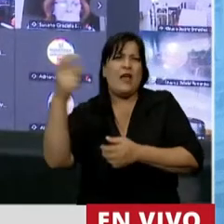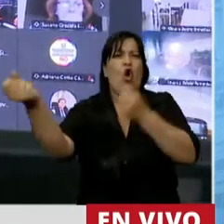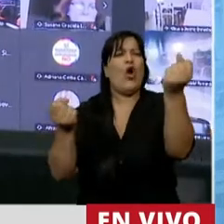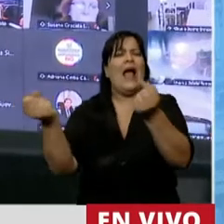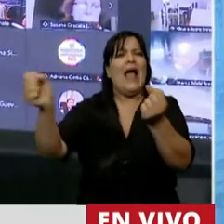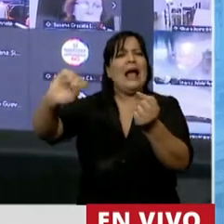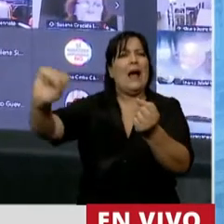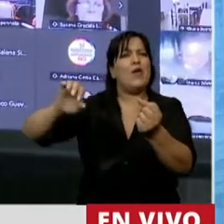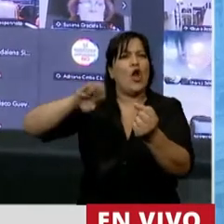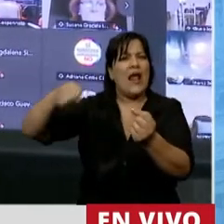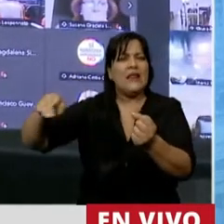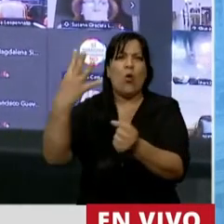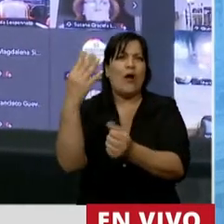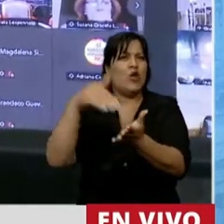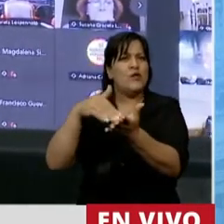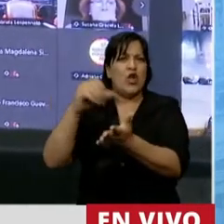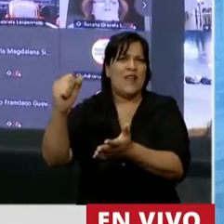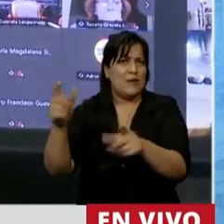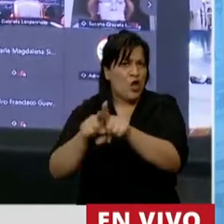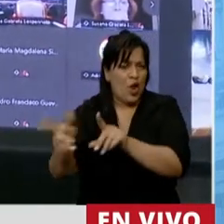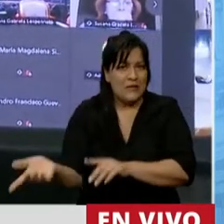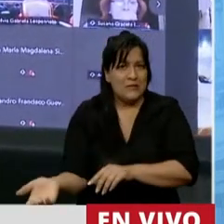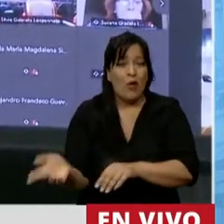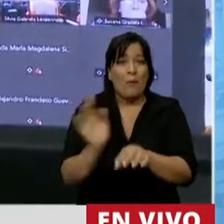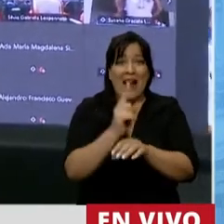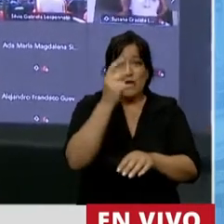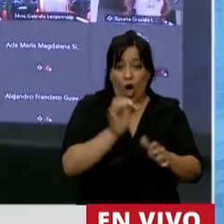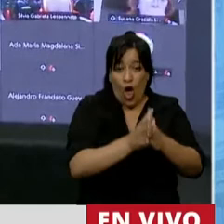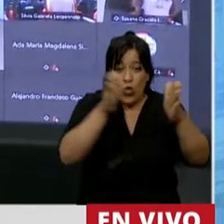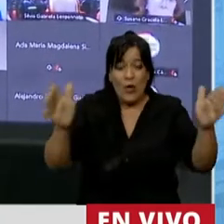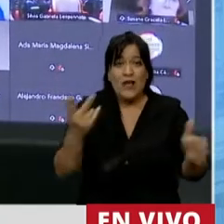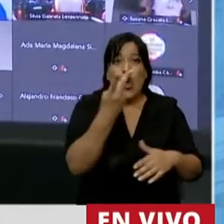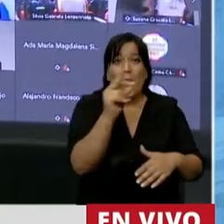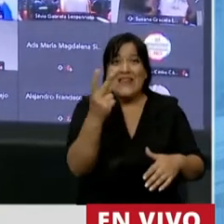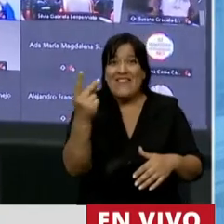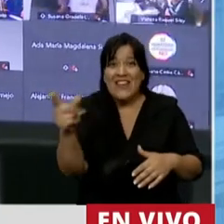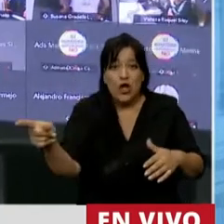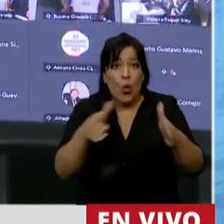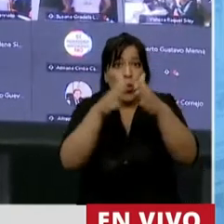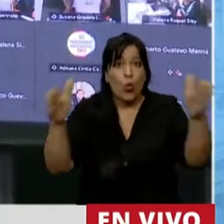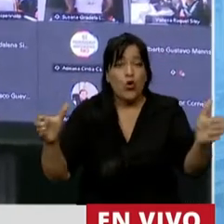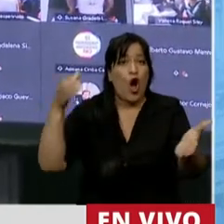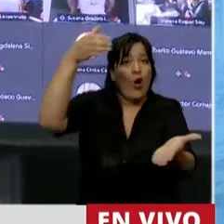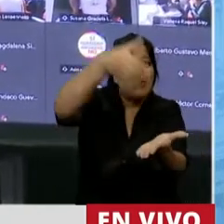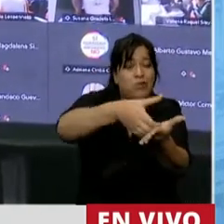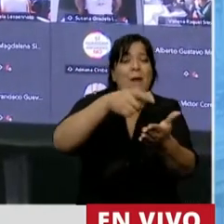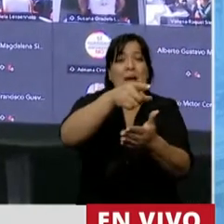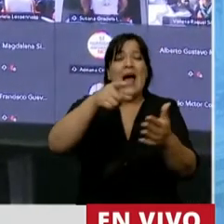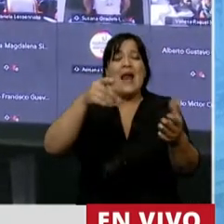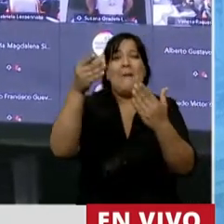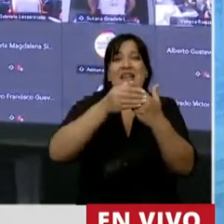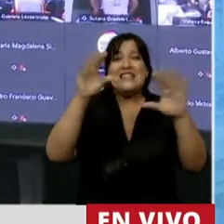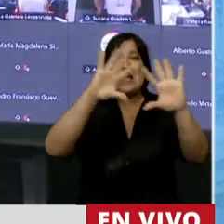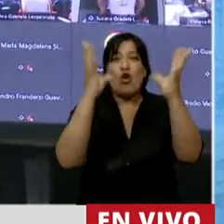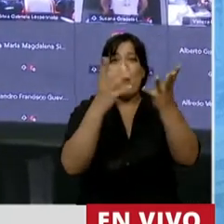cuesta 4 millones de pesos. para todo el año 2021, para el Ministerio del Medio Ambiente,